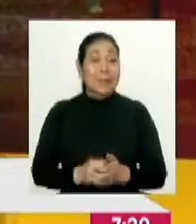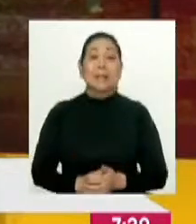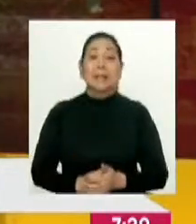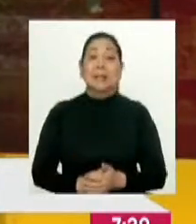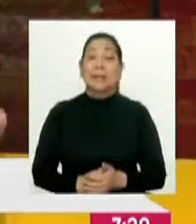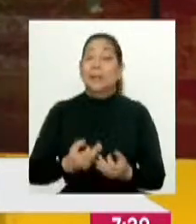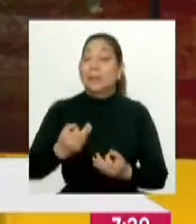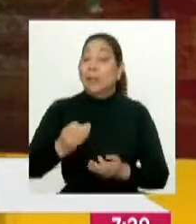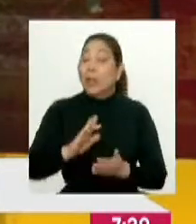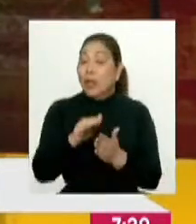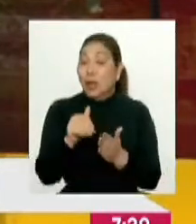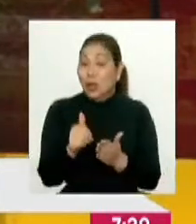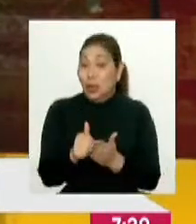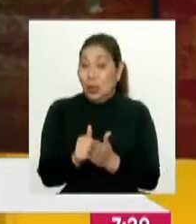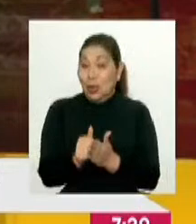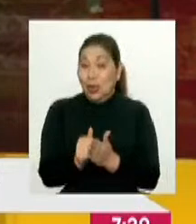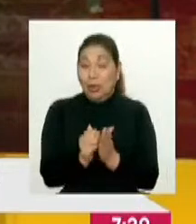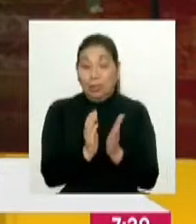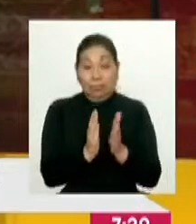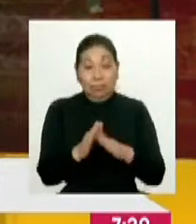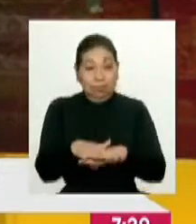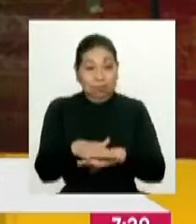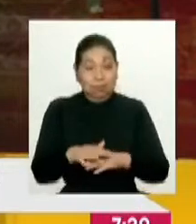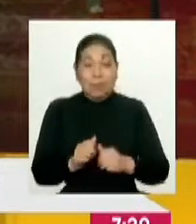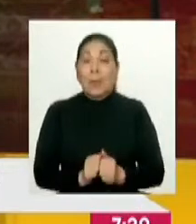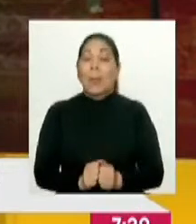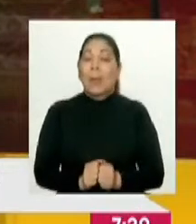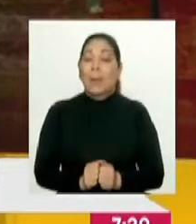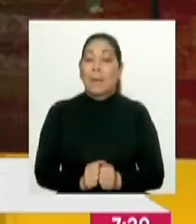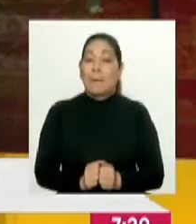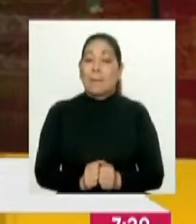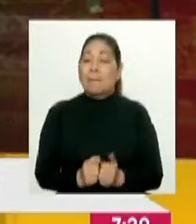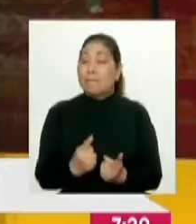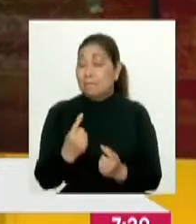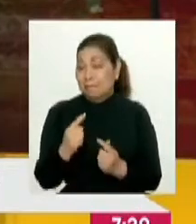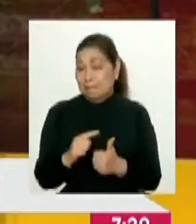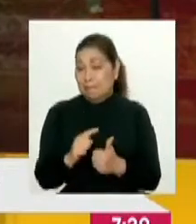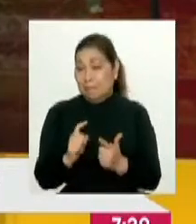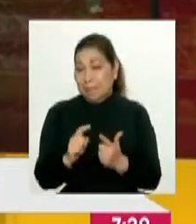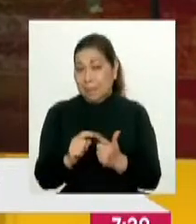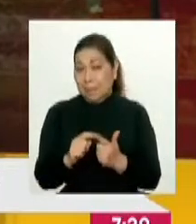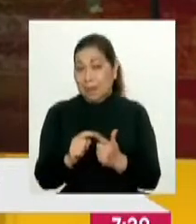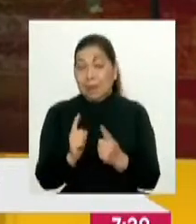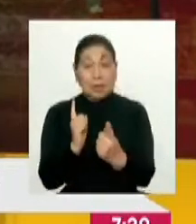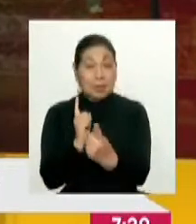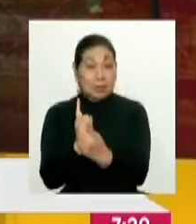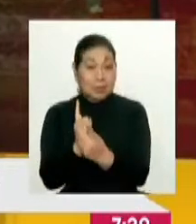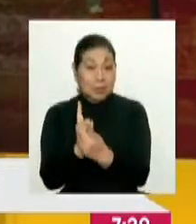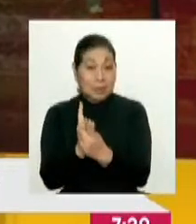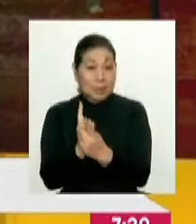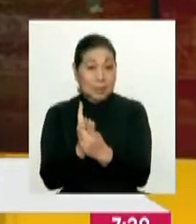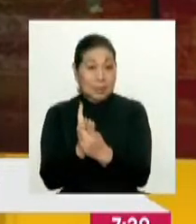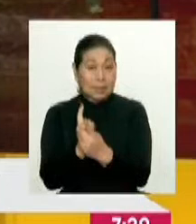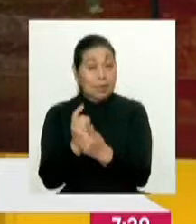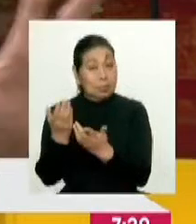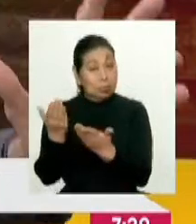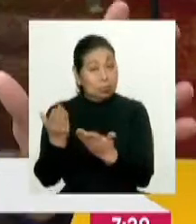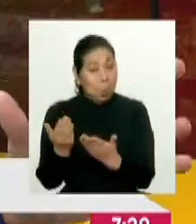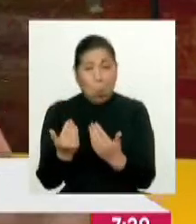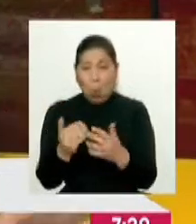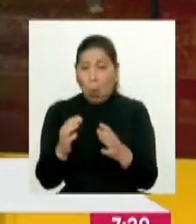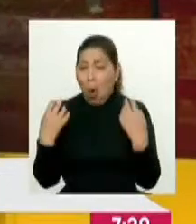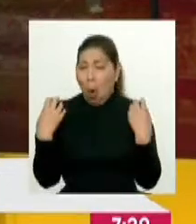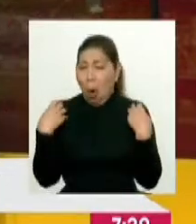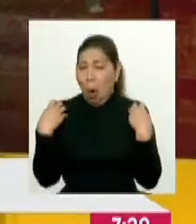eso, la rendición de cuentas de toda la organización, digamos. Esa es una. La otra es que se acerquen, incluso son recibidos en cualquier